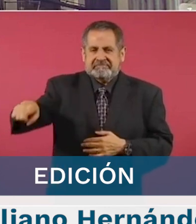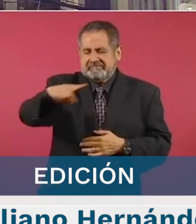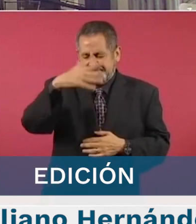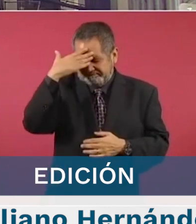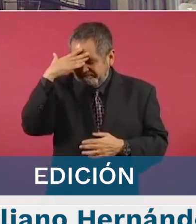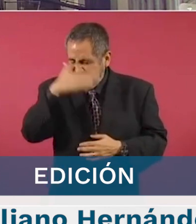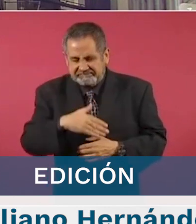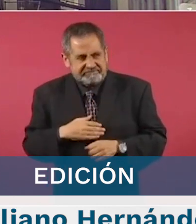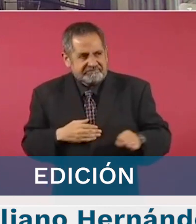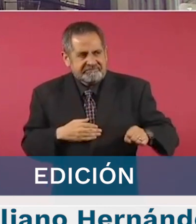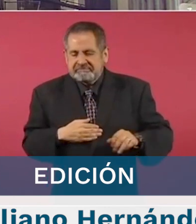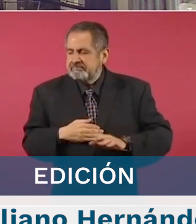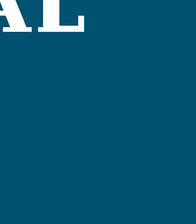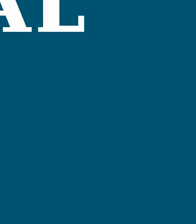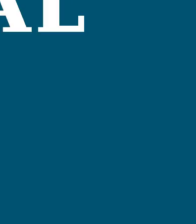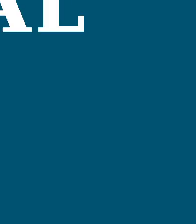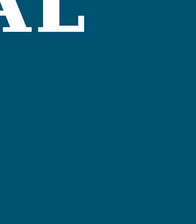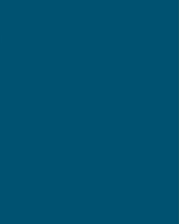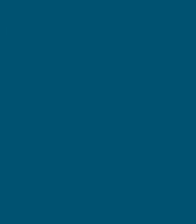funciona.